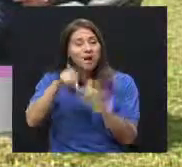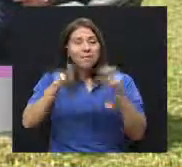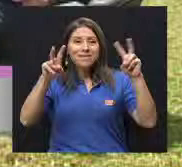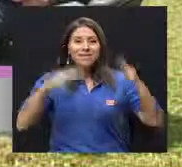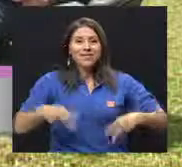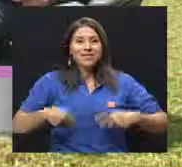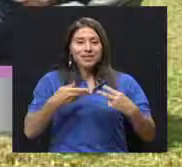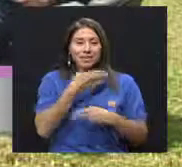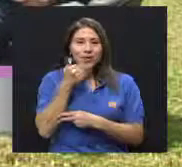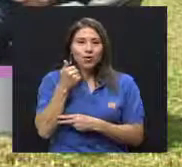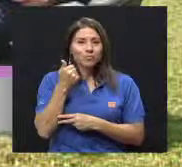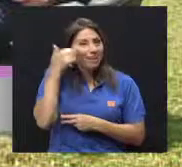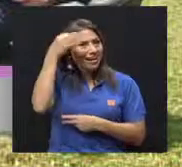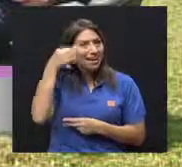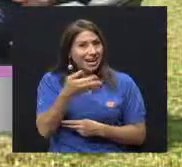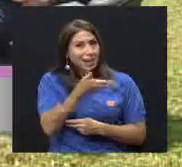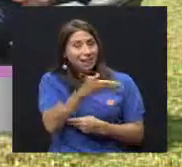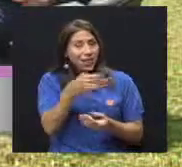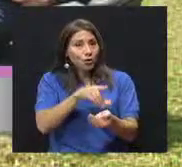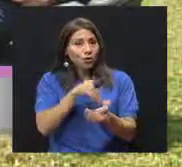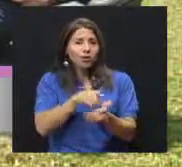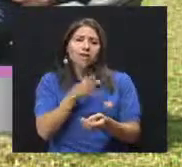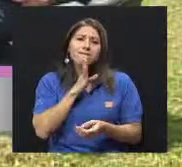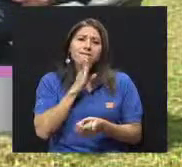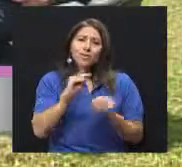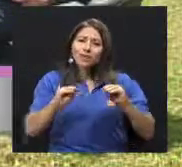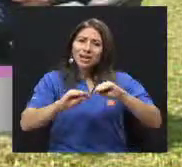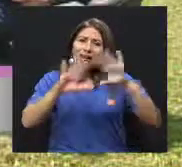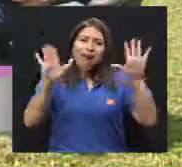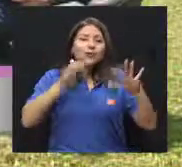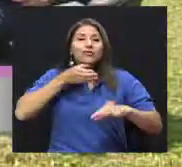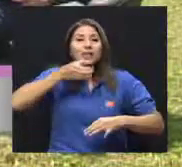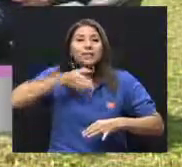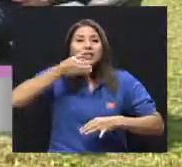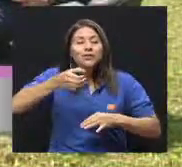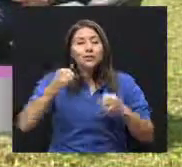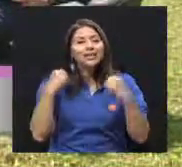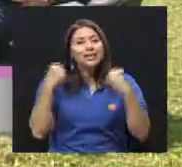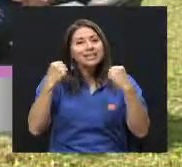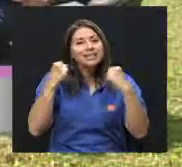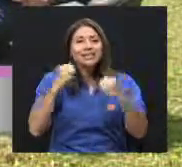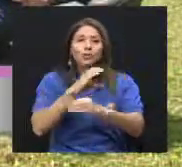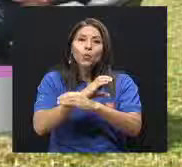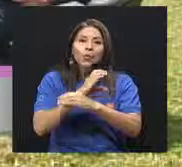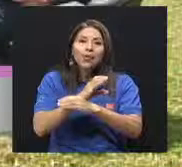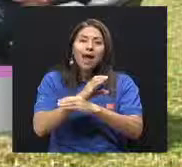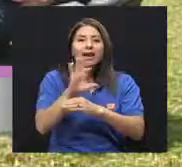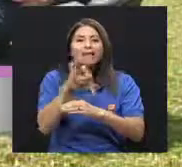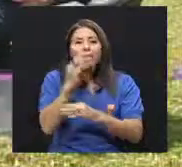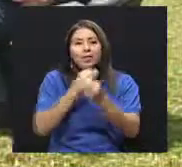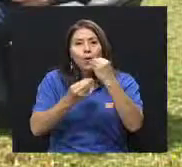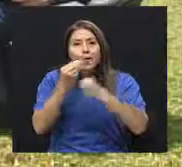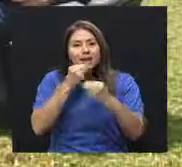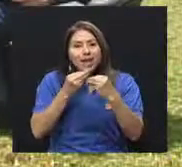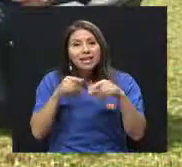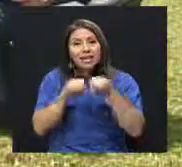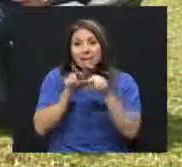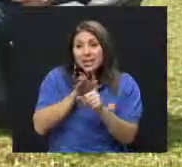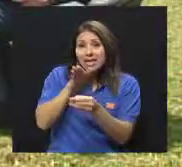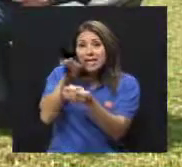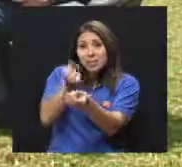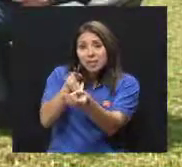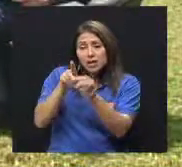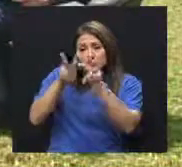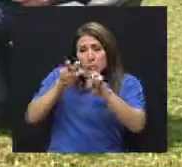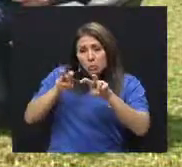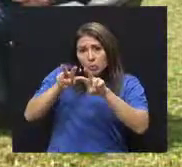creo que ha sido muy claro el doctor, ¿verdad Pablo? Las recomendaciones, el ejercicio, cuidar la alimentación, el cheque, ojalá que ese diagnóstico sea a